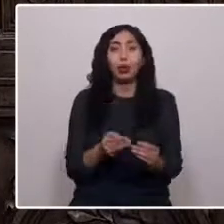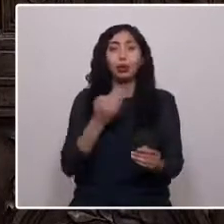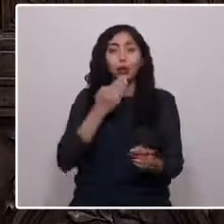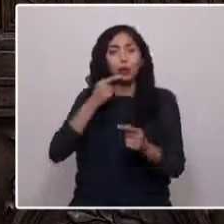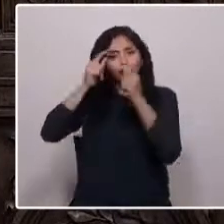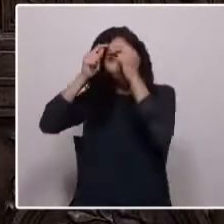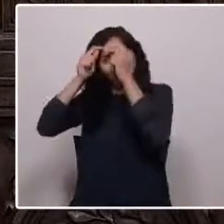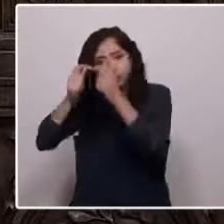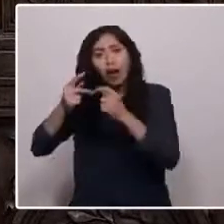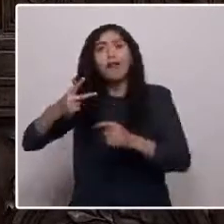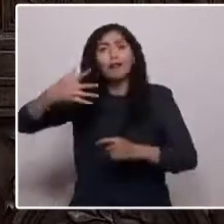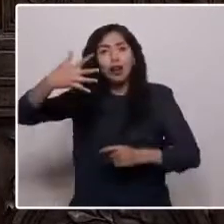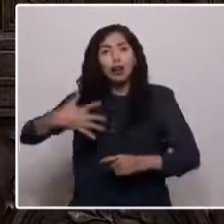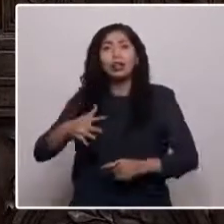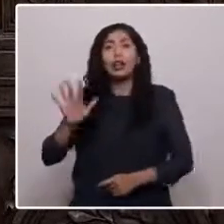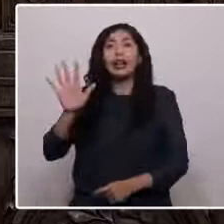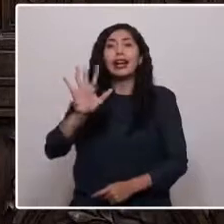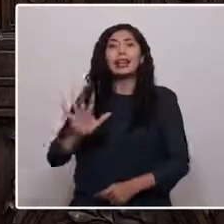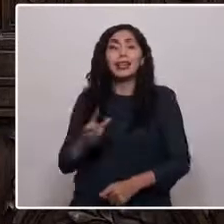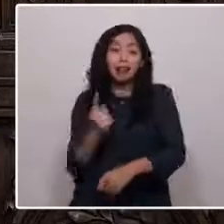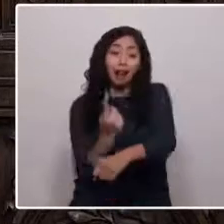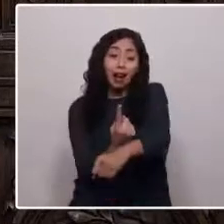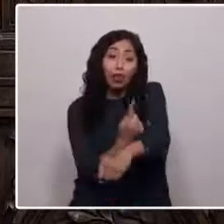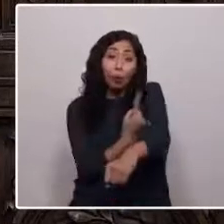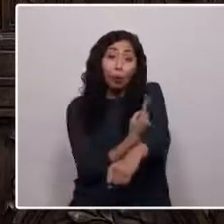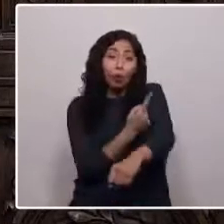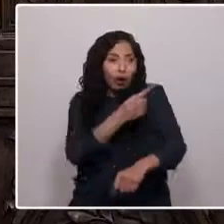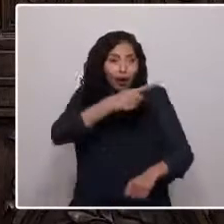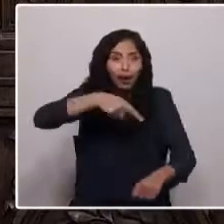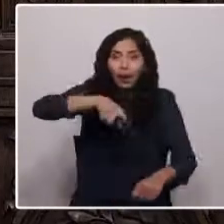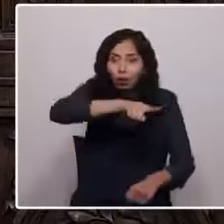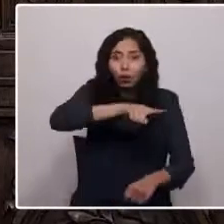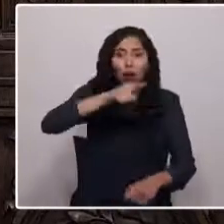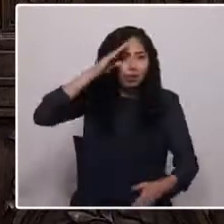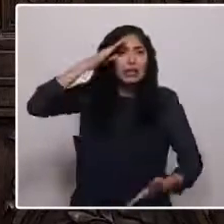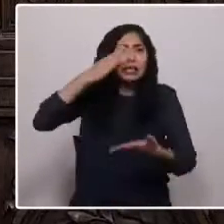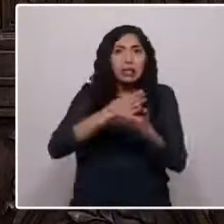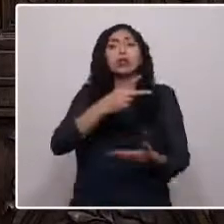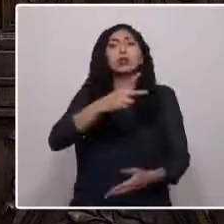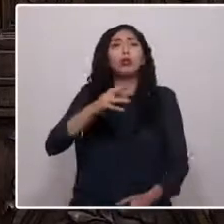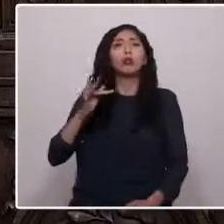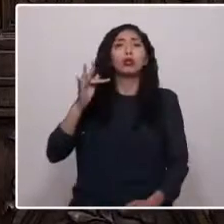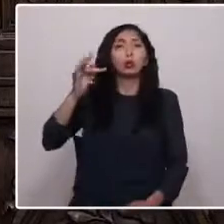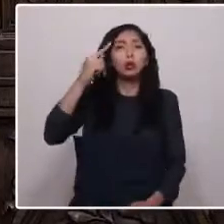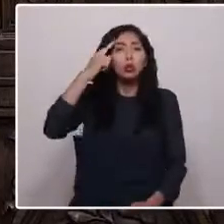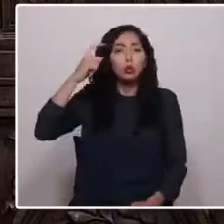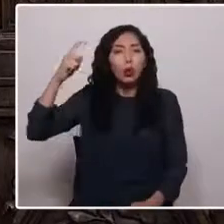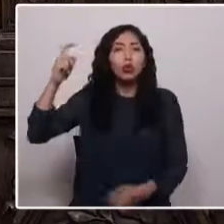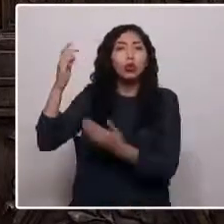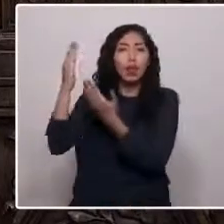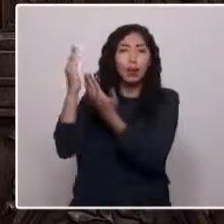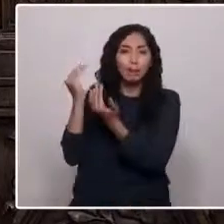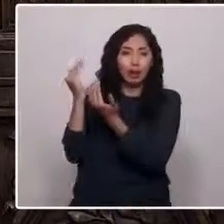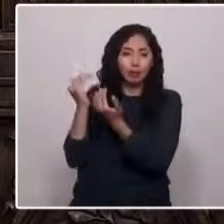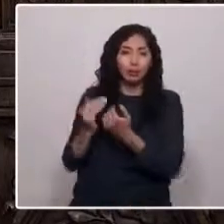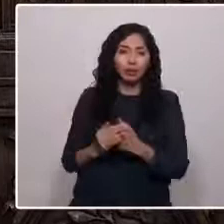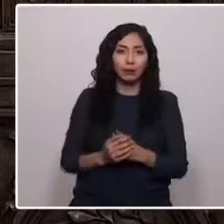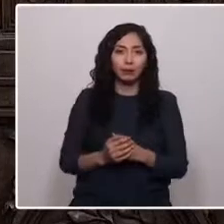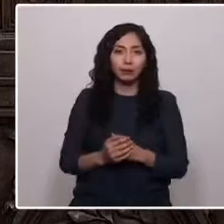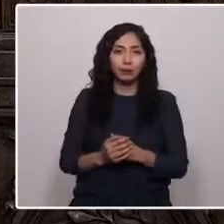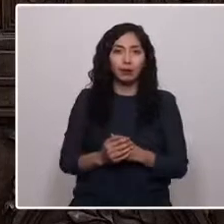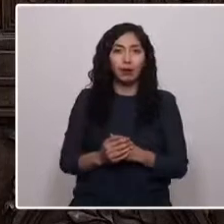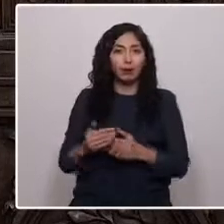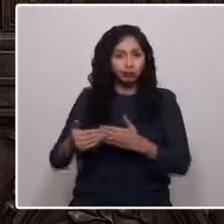valorización de sus características sean ellos y ellas quienes determinen sus futuros sueños y esperanzas. Para que se